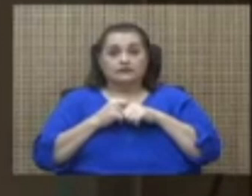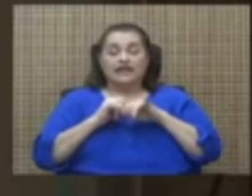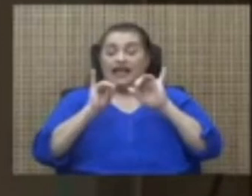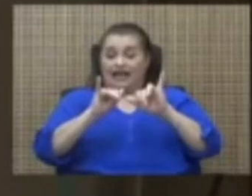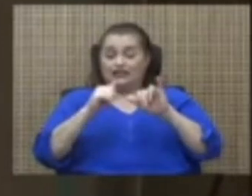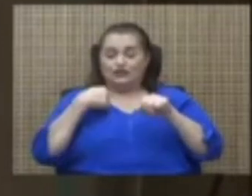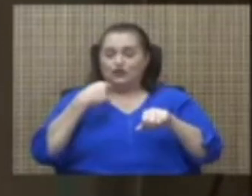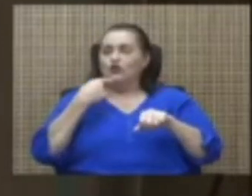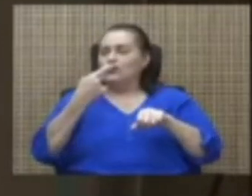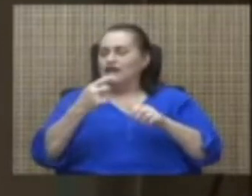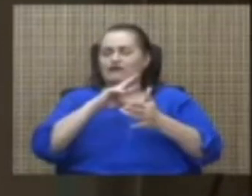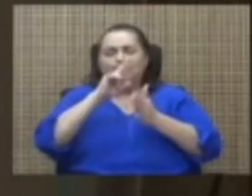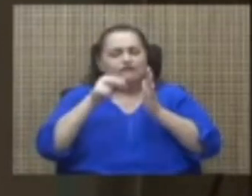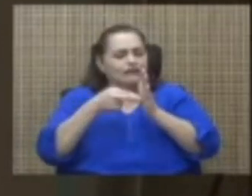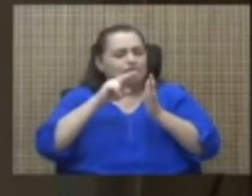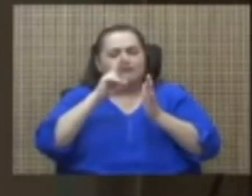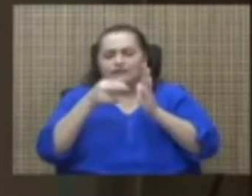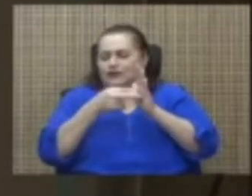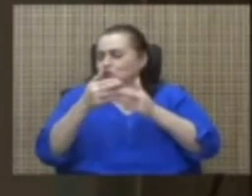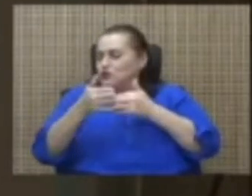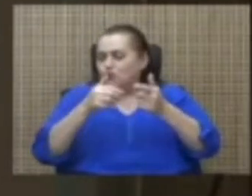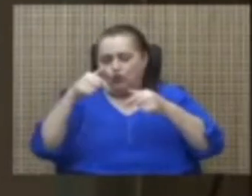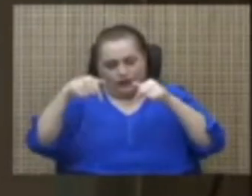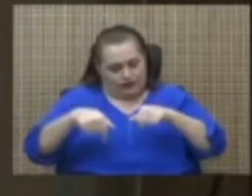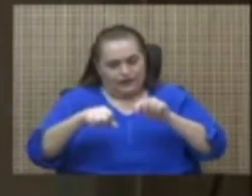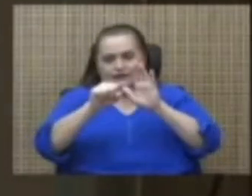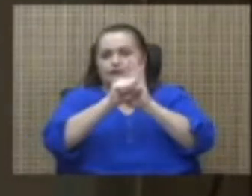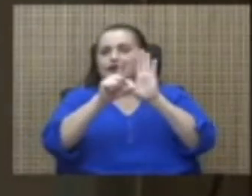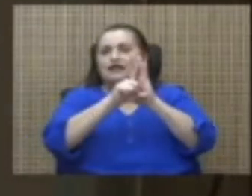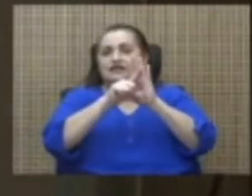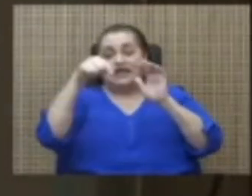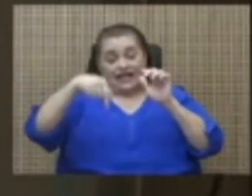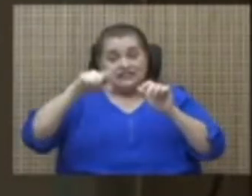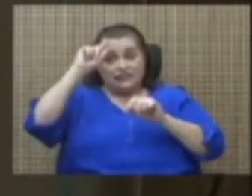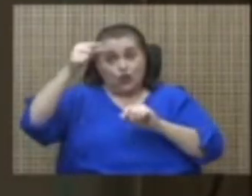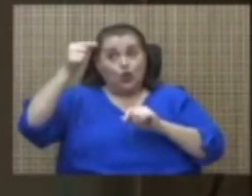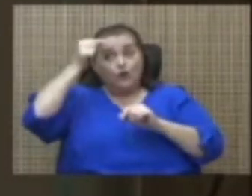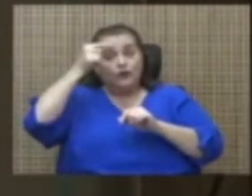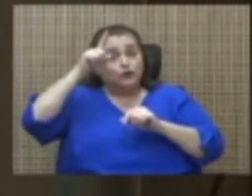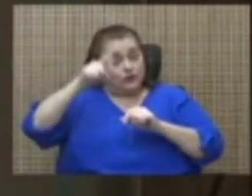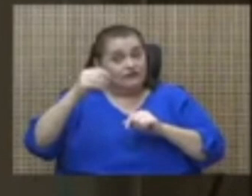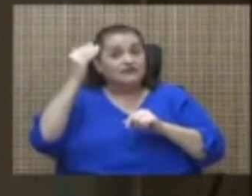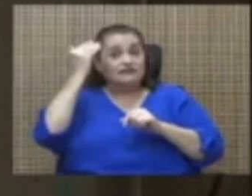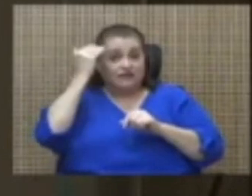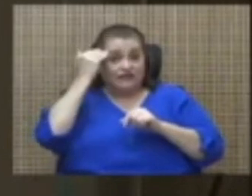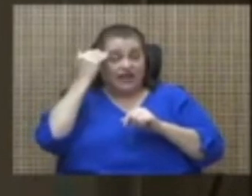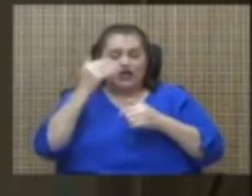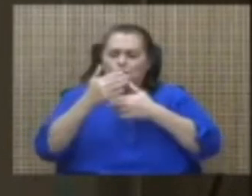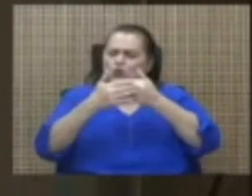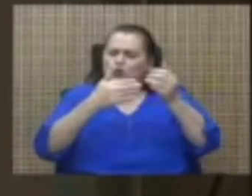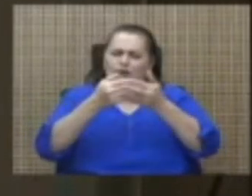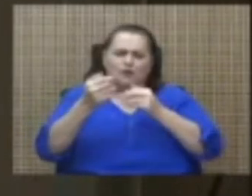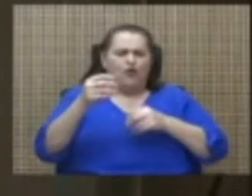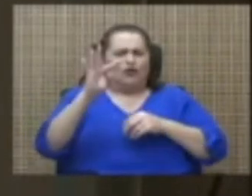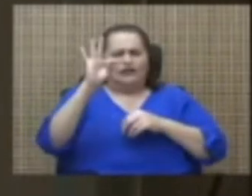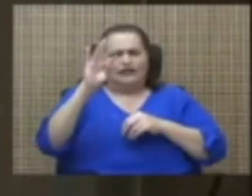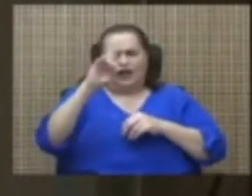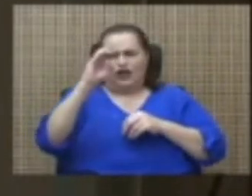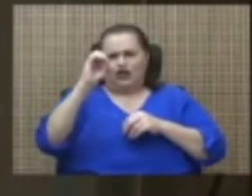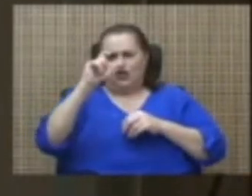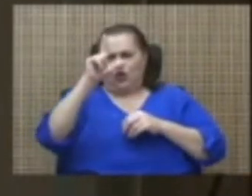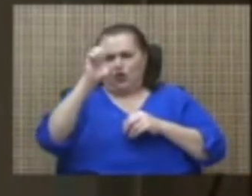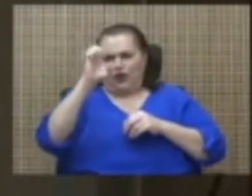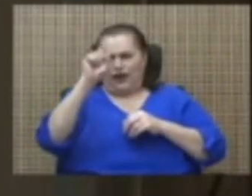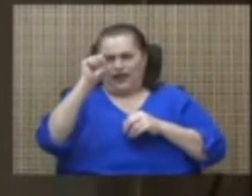lo diré cuantas veces sea necesaria en este plenario, este gobierno debe saber que por más troles que envíen a quienes